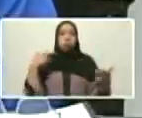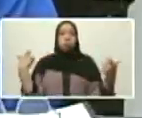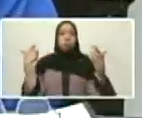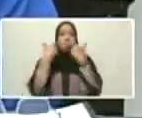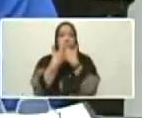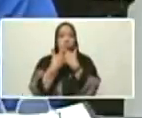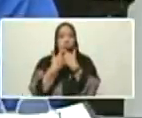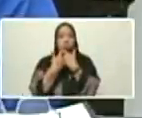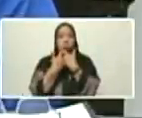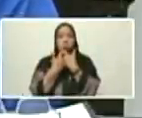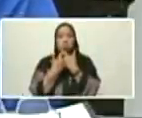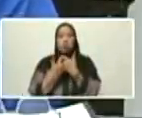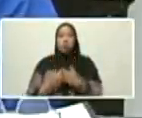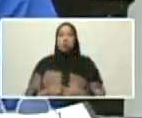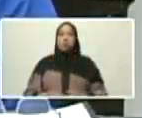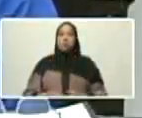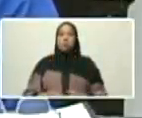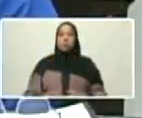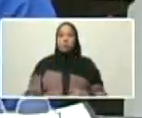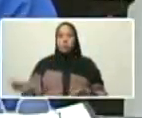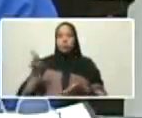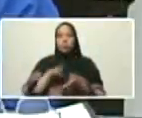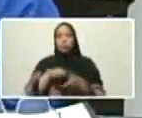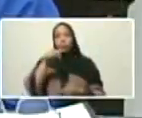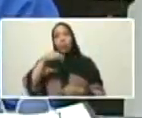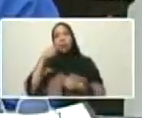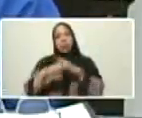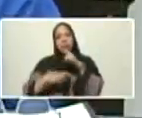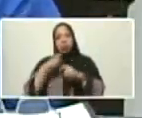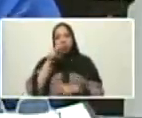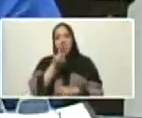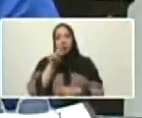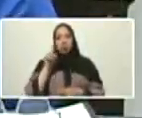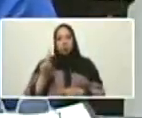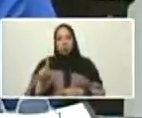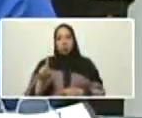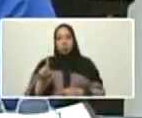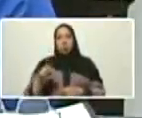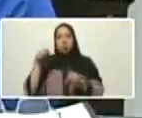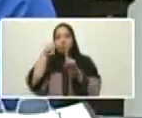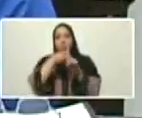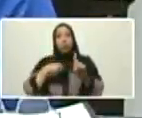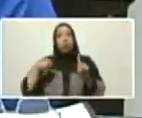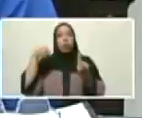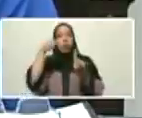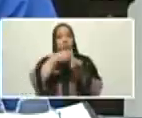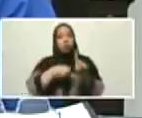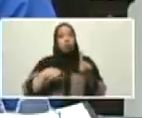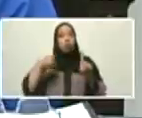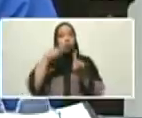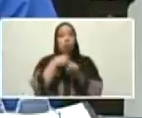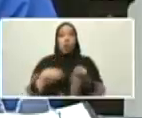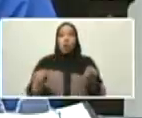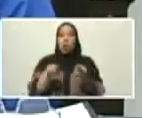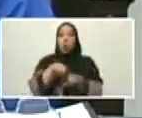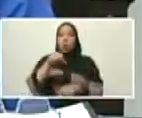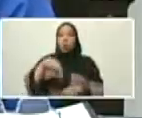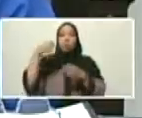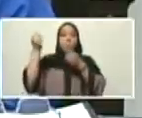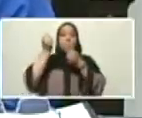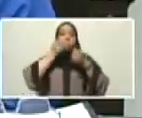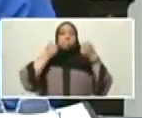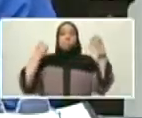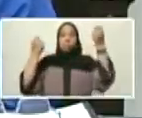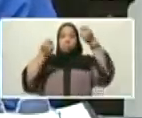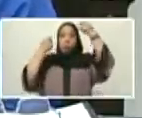y reconquistado en este siglo XXI con una batalla verdaderamente épica también del pueblo